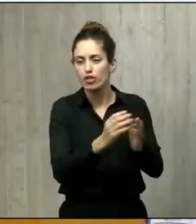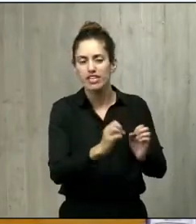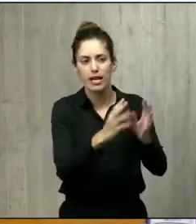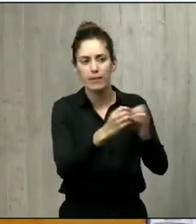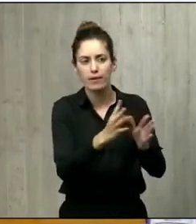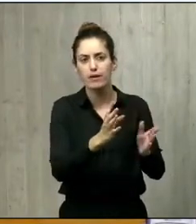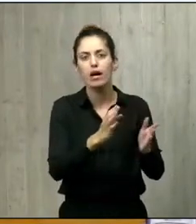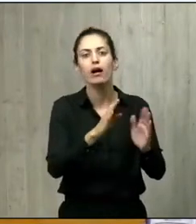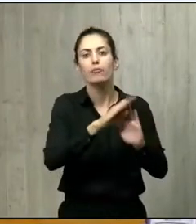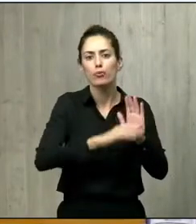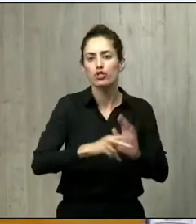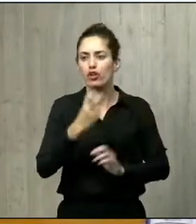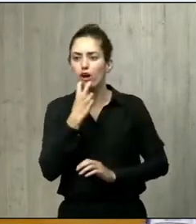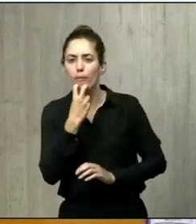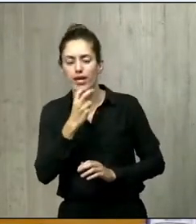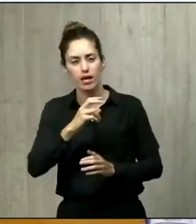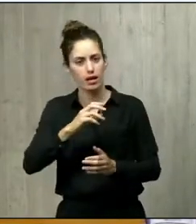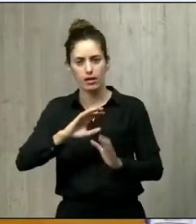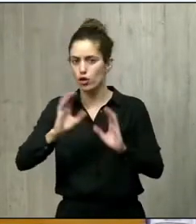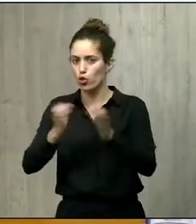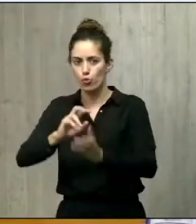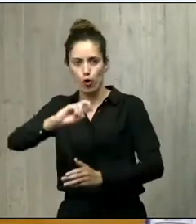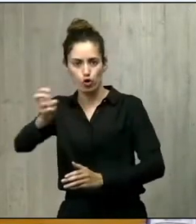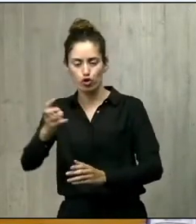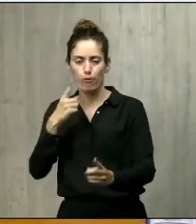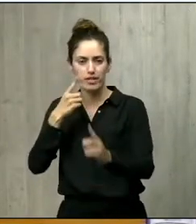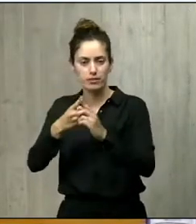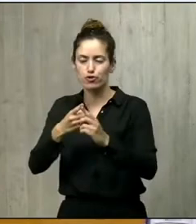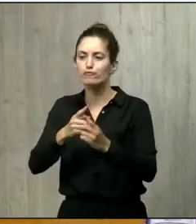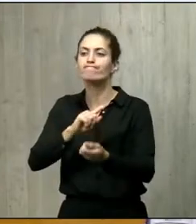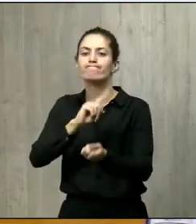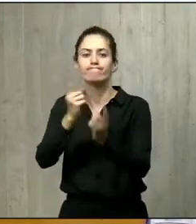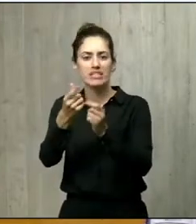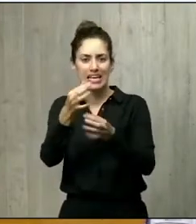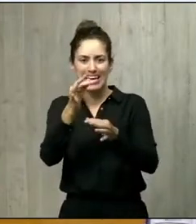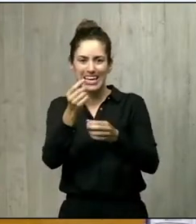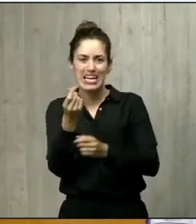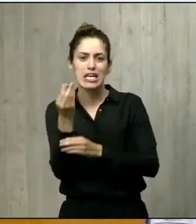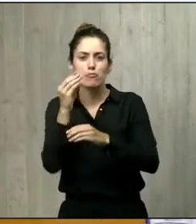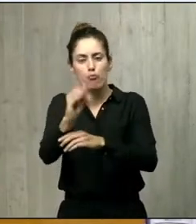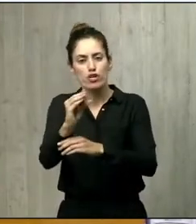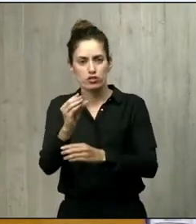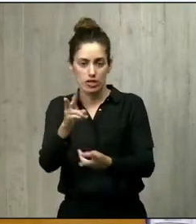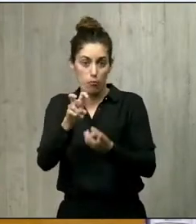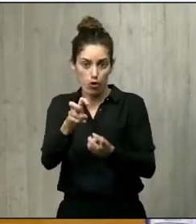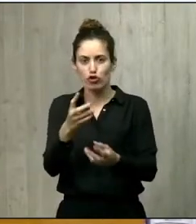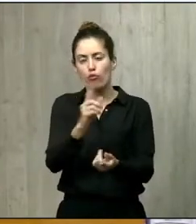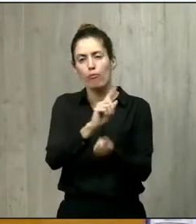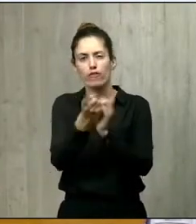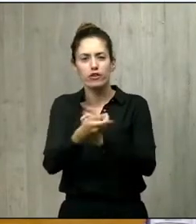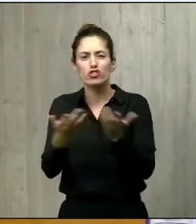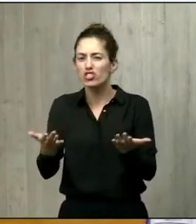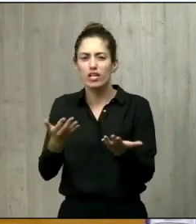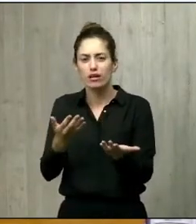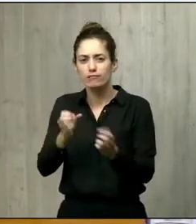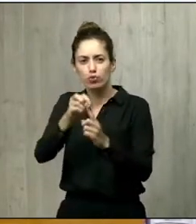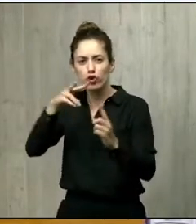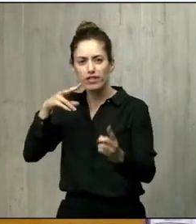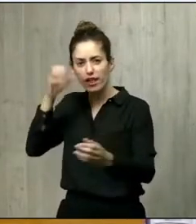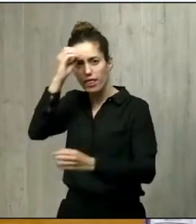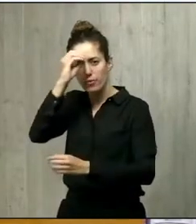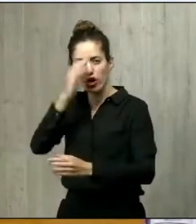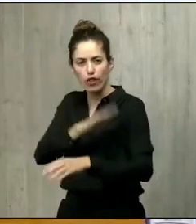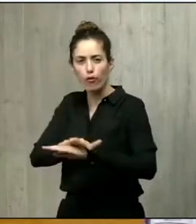a la agrupación socialista Gomera y otros partidos de bonificar impuestos. ¿Cuál es la línea general del gobierno ante este tipo de